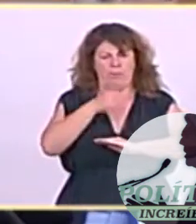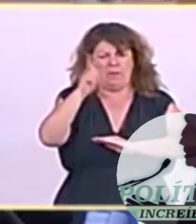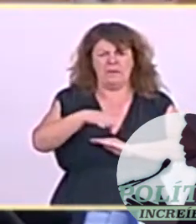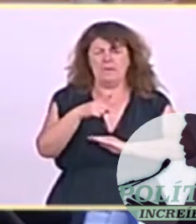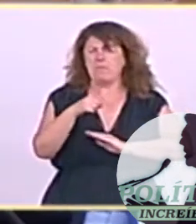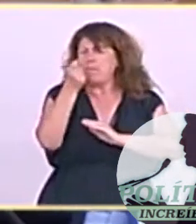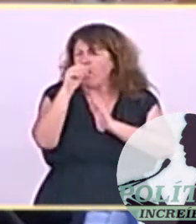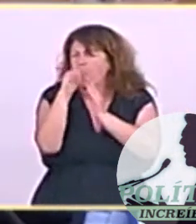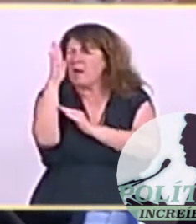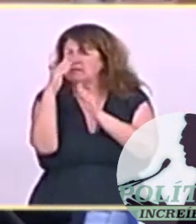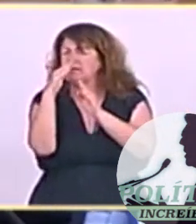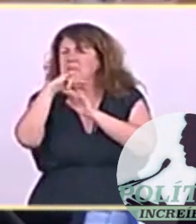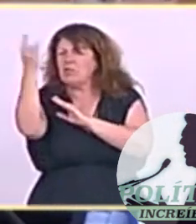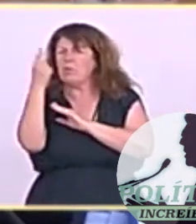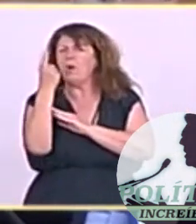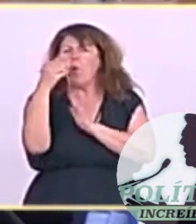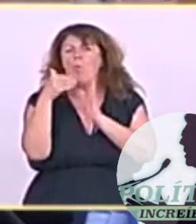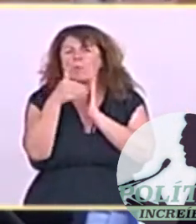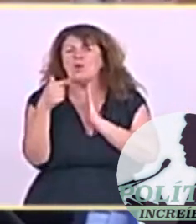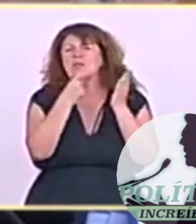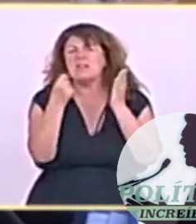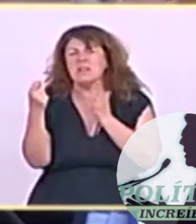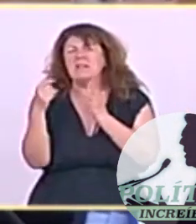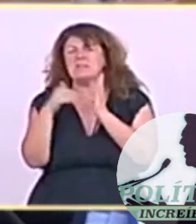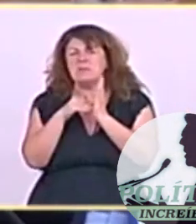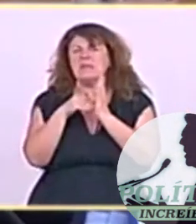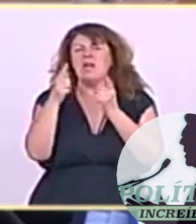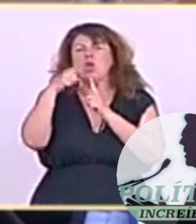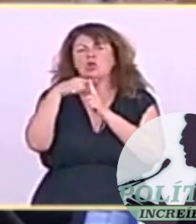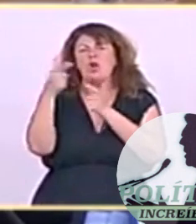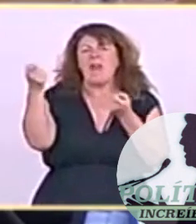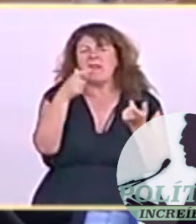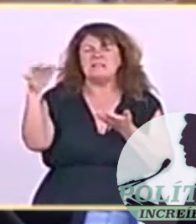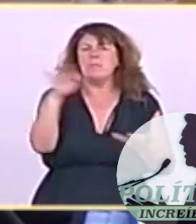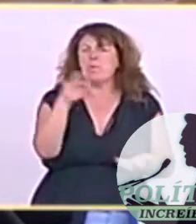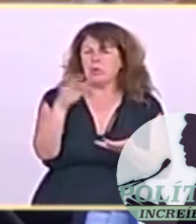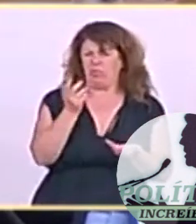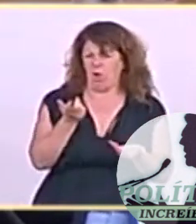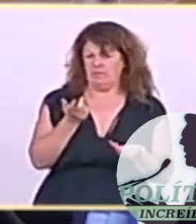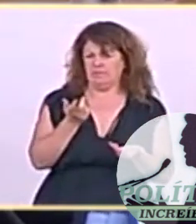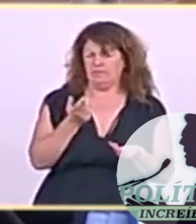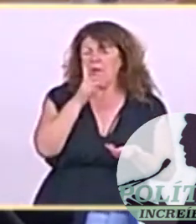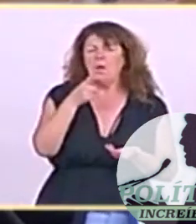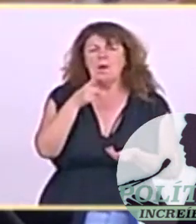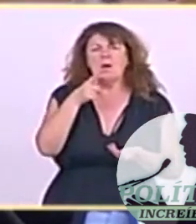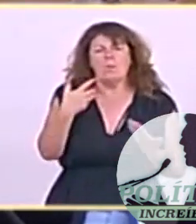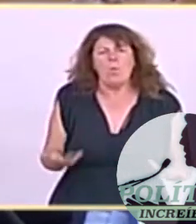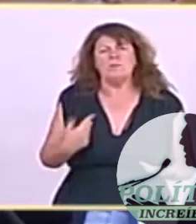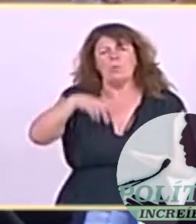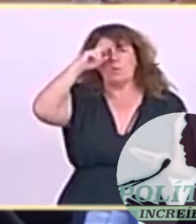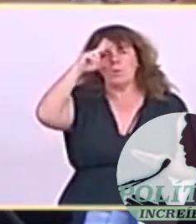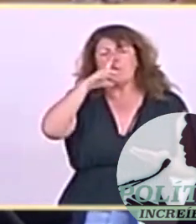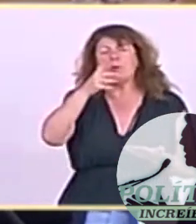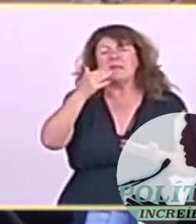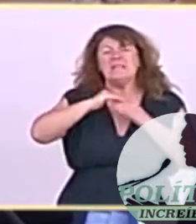toneladas de importación. Por tanto, tenemos que estar preocupados de que la sostenibilidad de la actividad pesquera, y recientemente